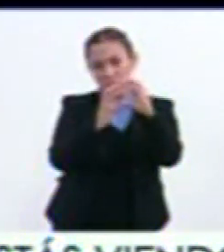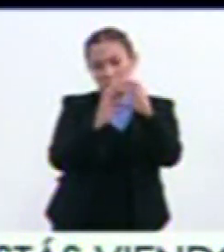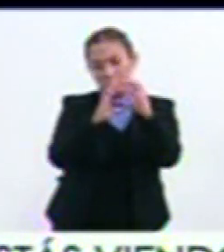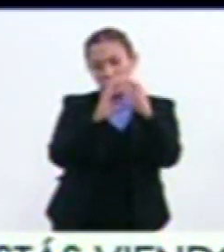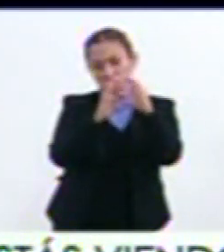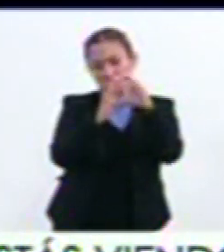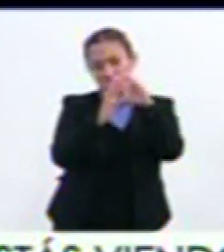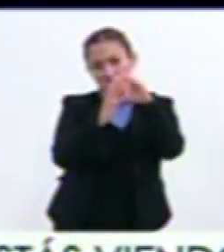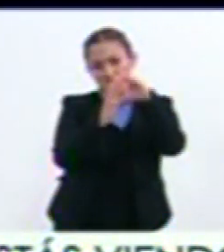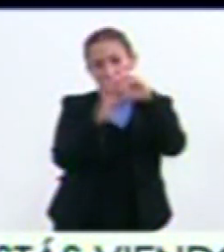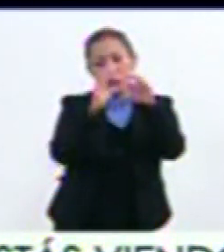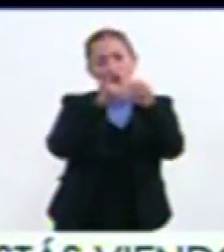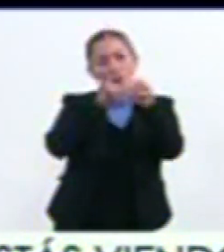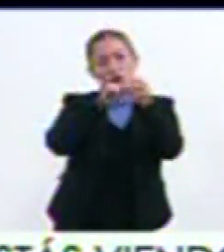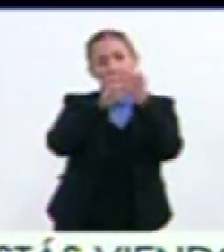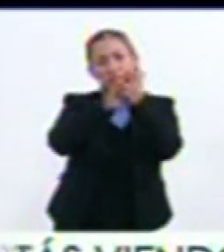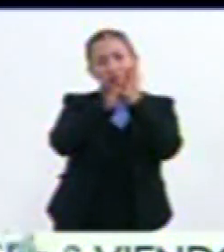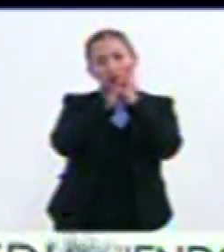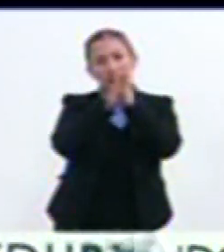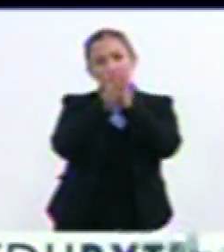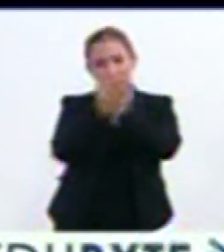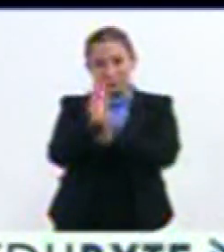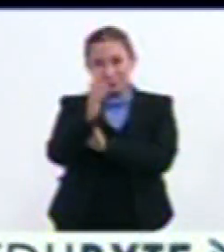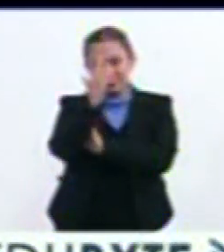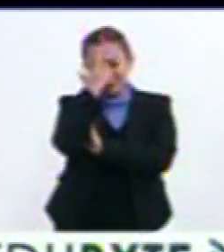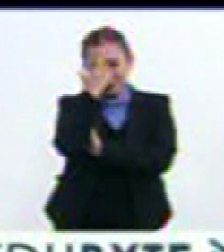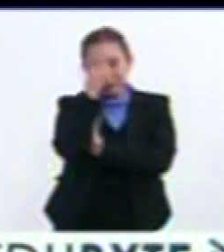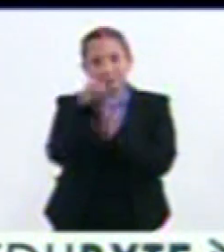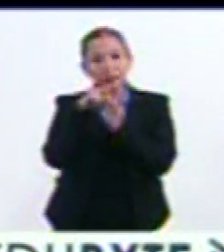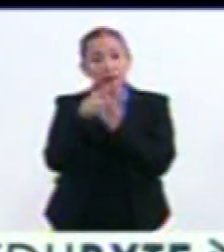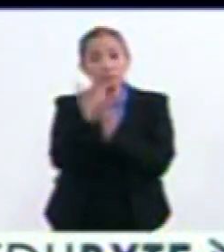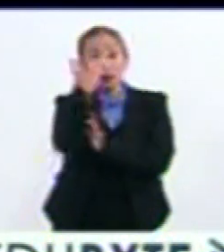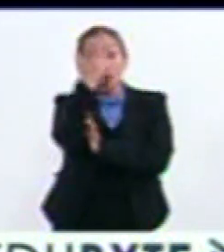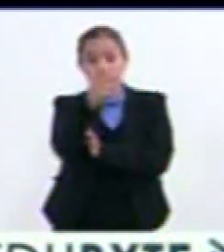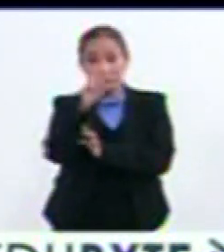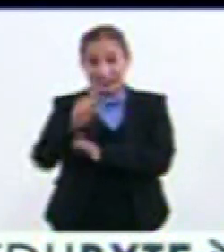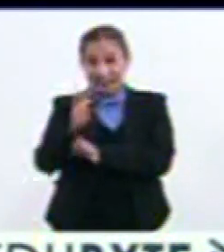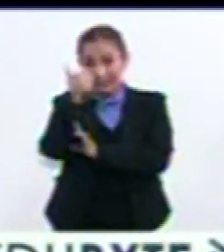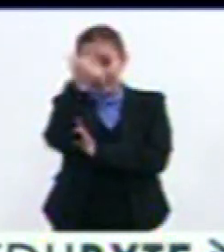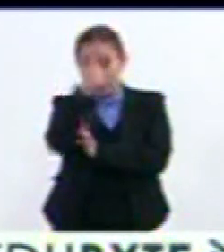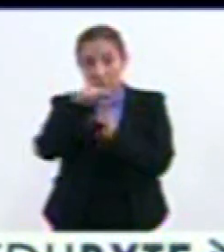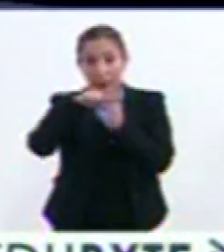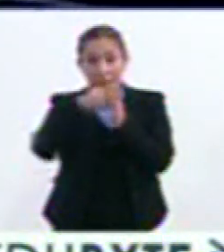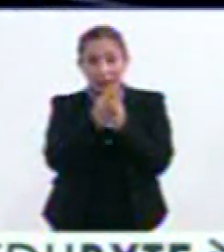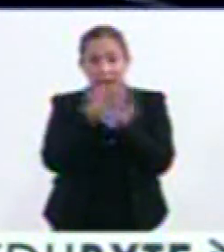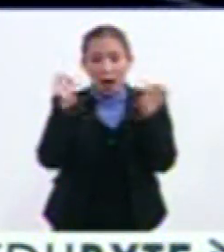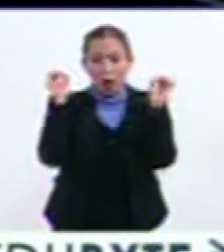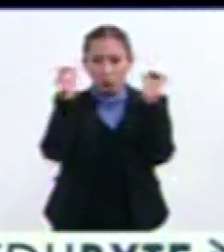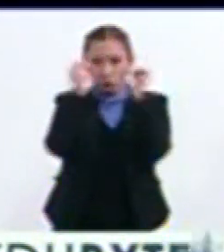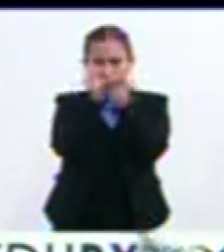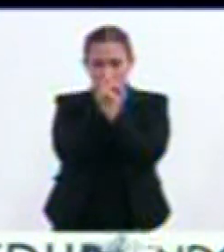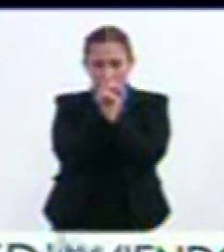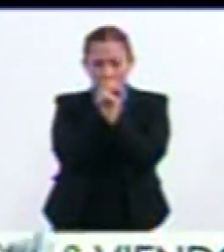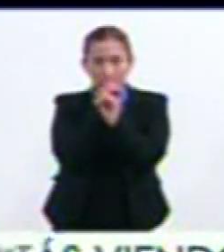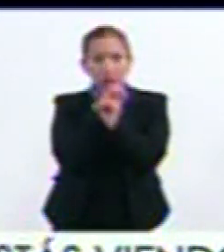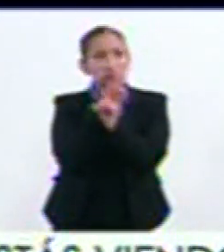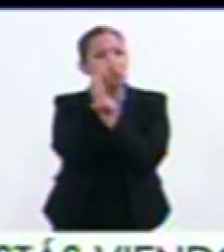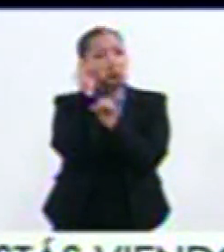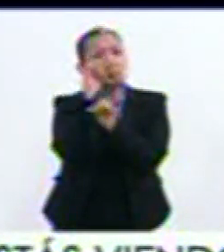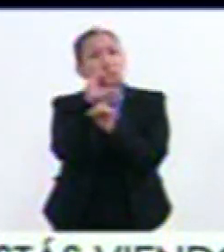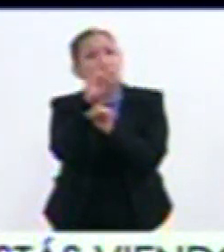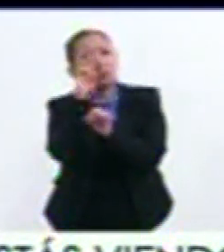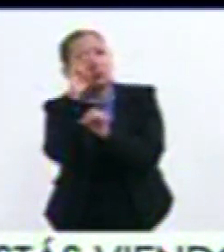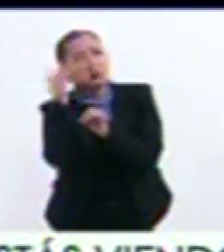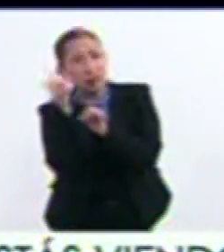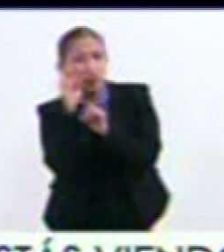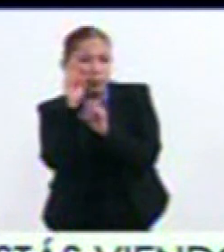va cambiando la tonalidad Sí, sí, sí Porque recordemos que empezó a las 8.36 Cuando entra en penumbra Sí, sí Y no se veía casi nada